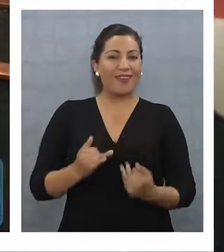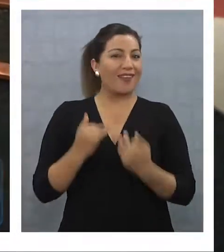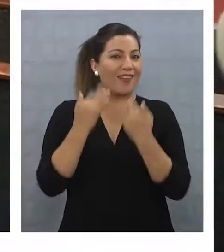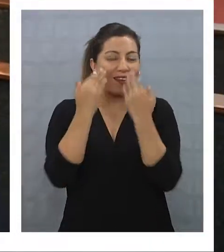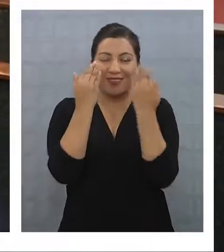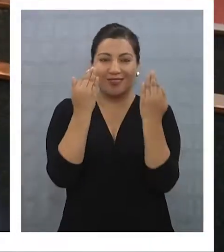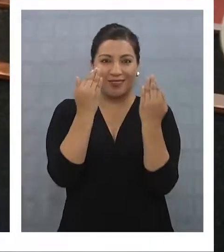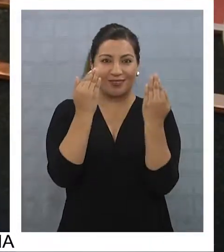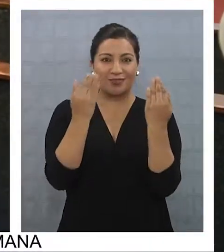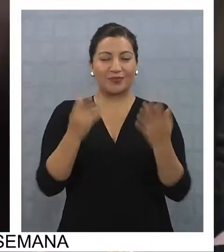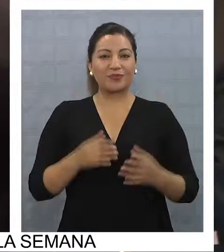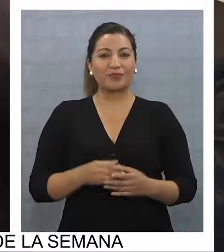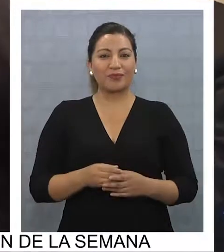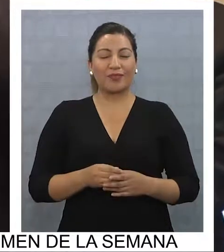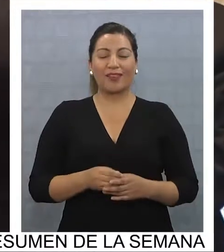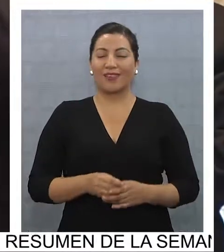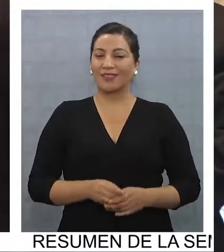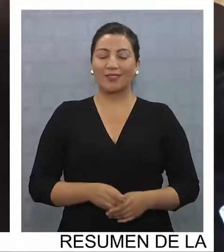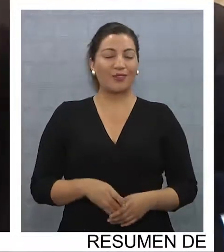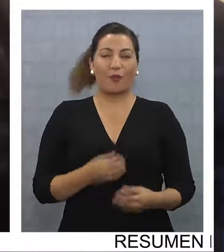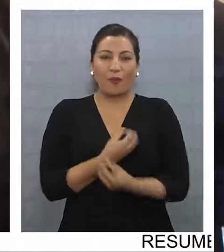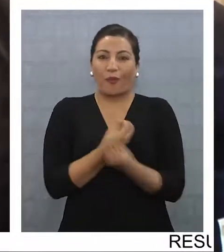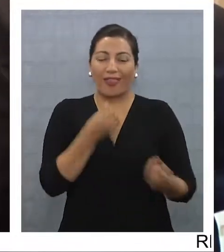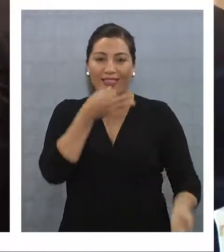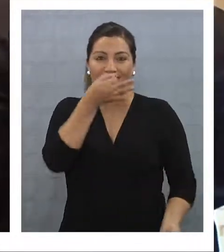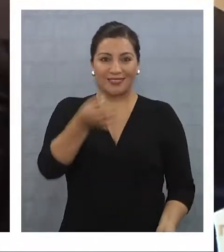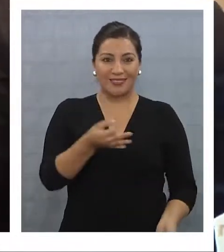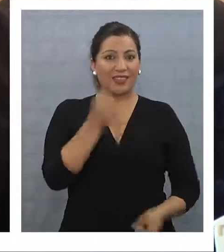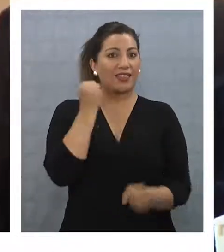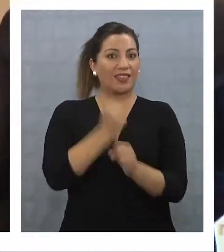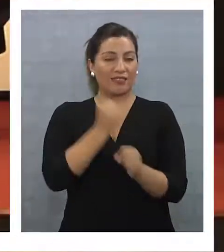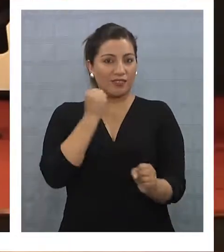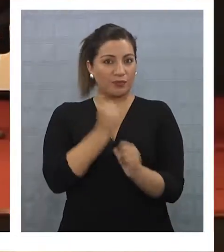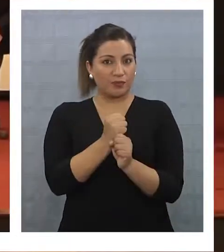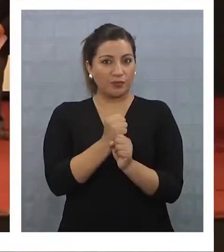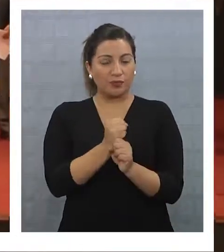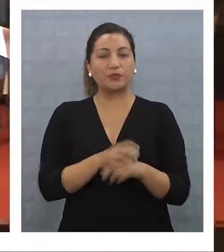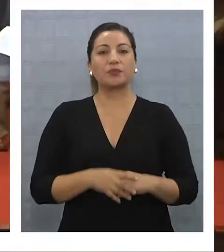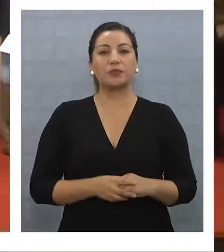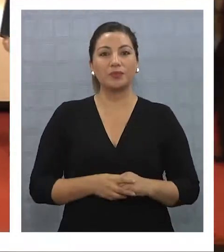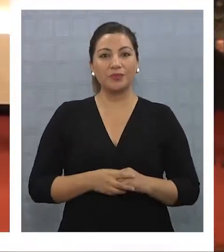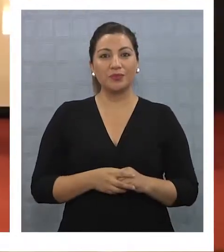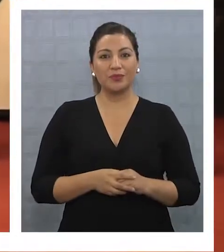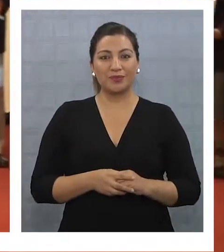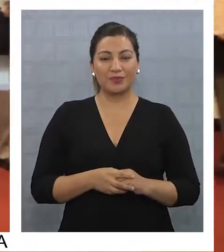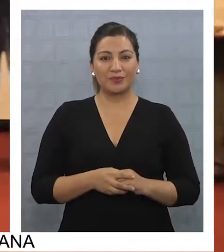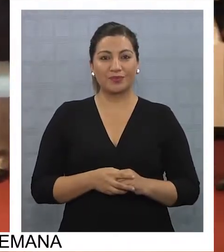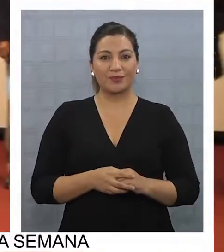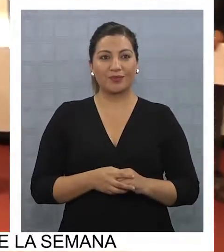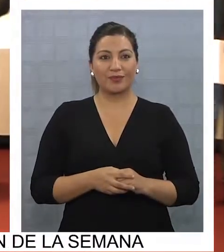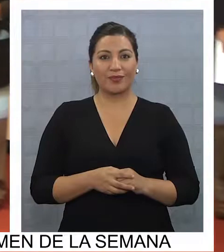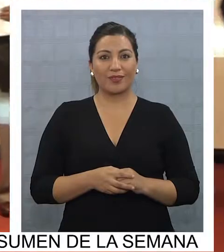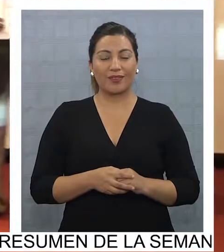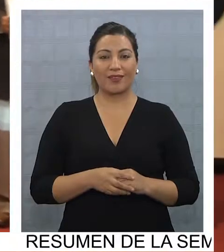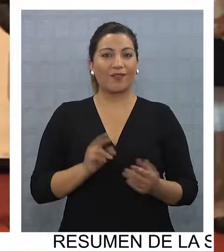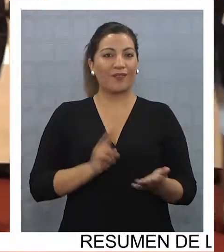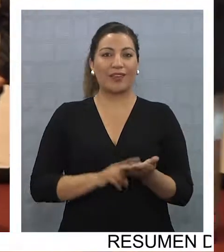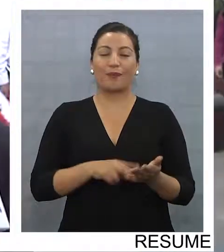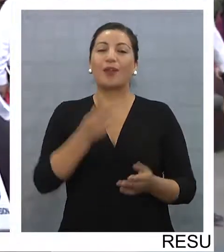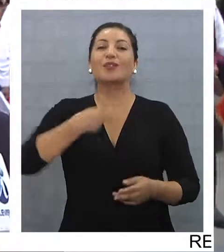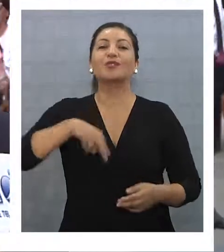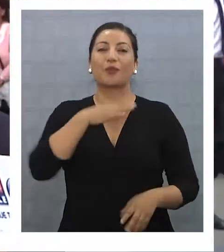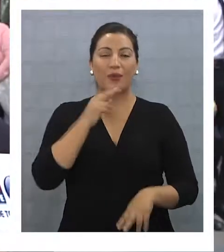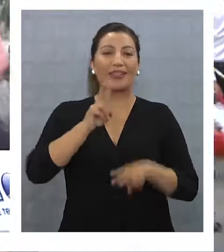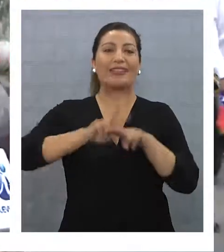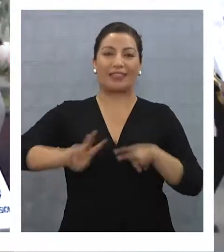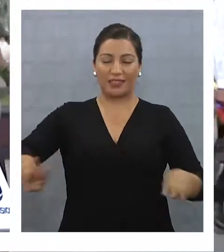tiene nombre, ¿verdad? Trabajar así, trabajar por eso, con verdad para estar tranquilos y